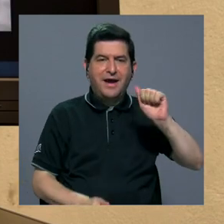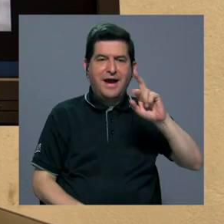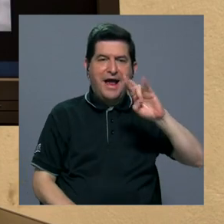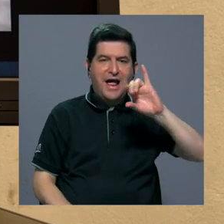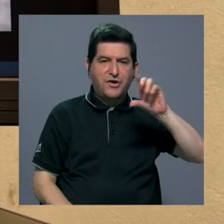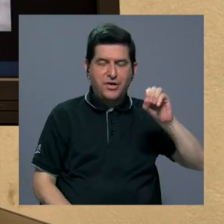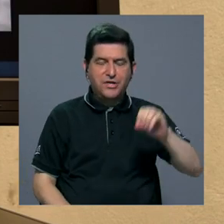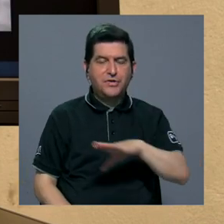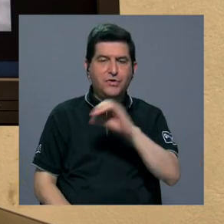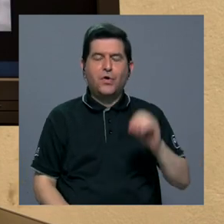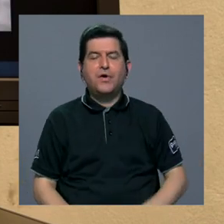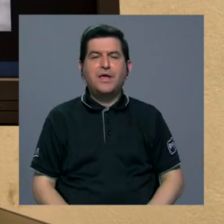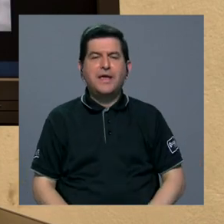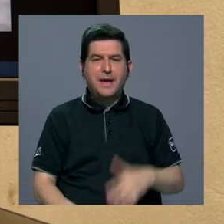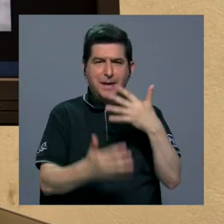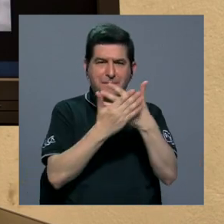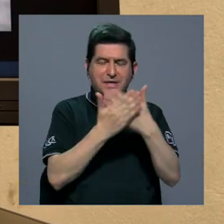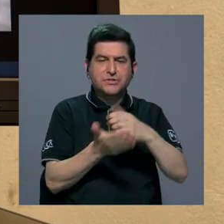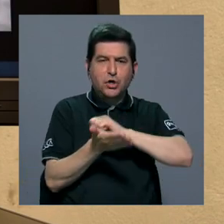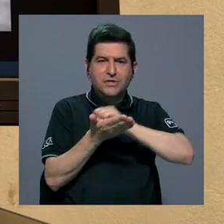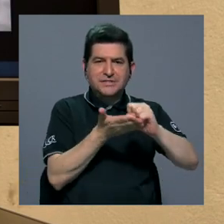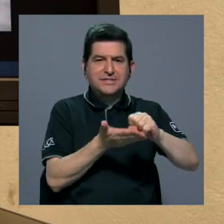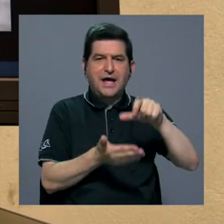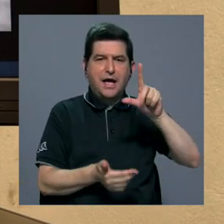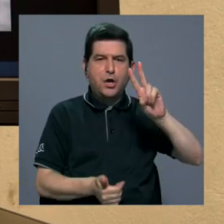y el Centro Penal de la Isla San Lucas.